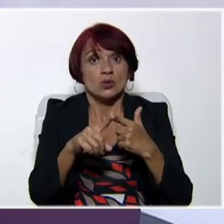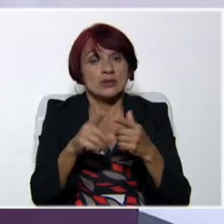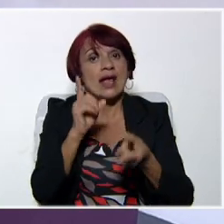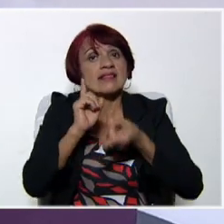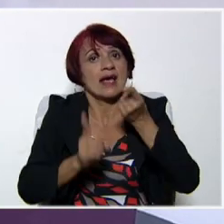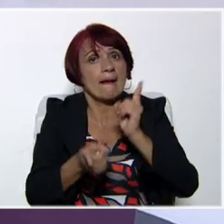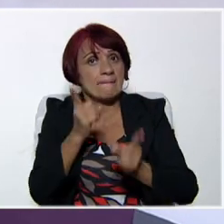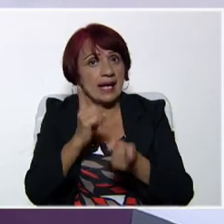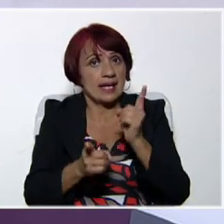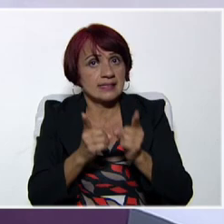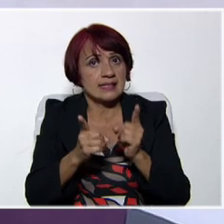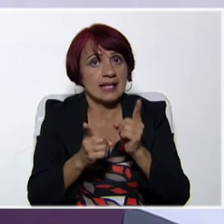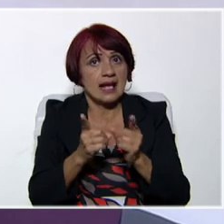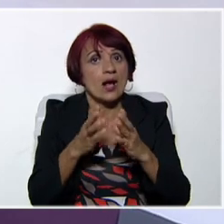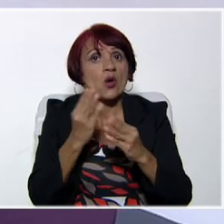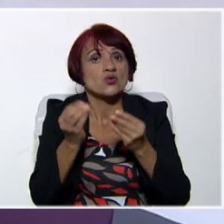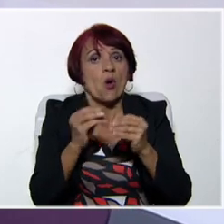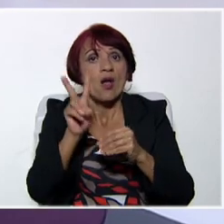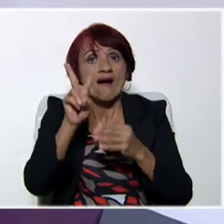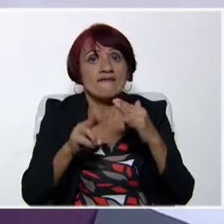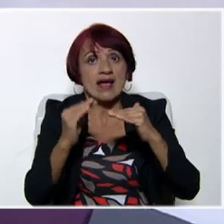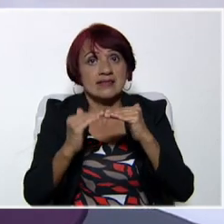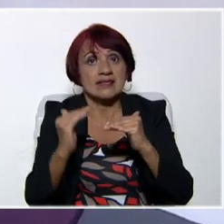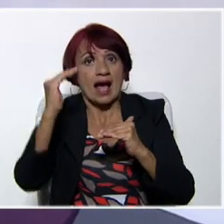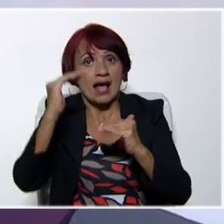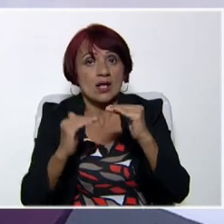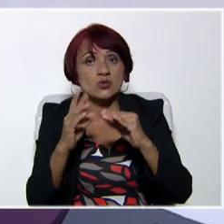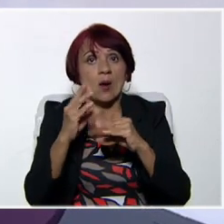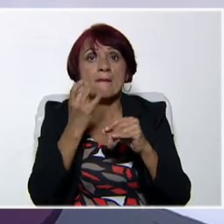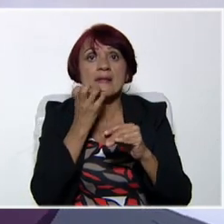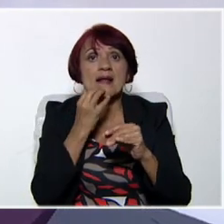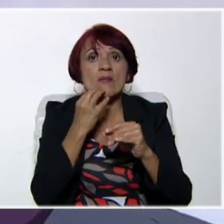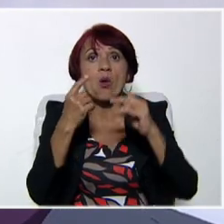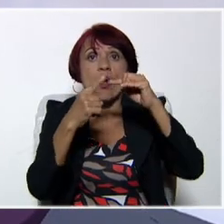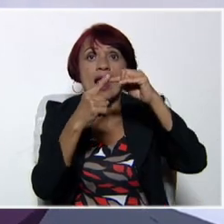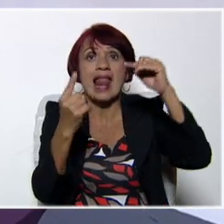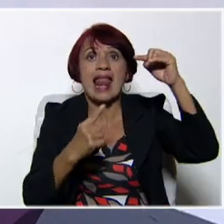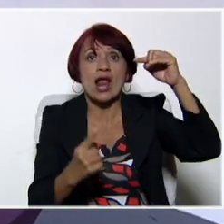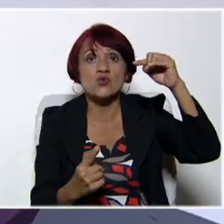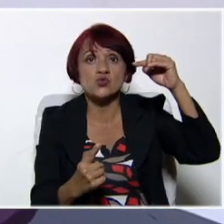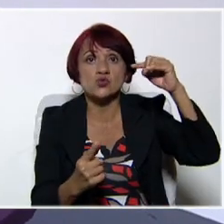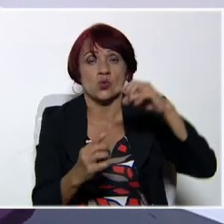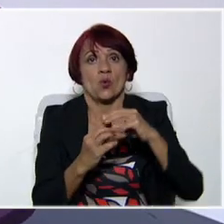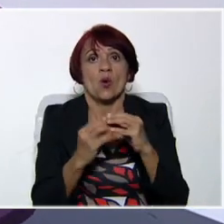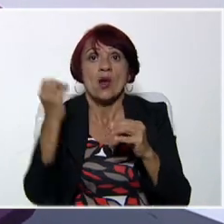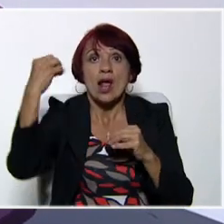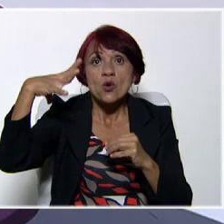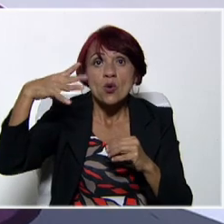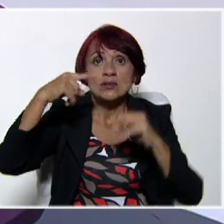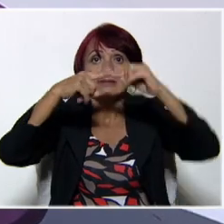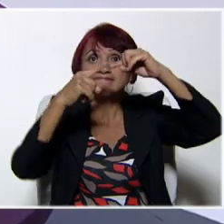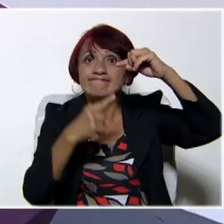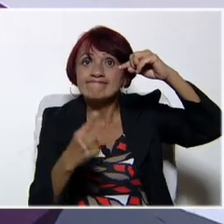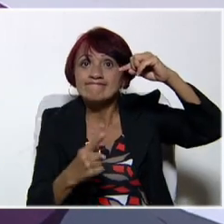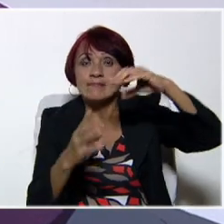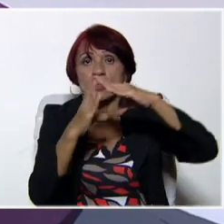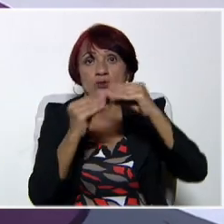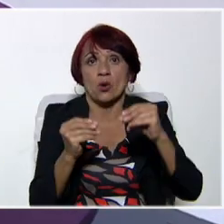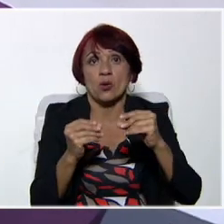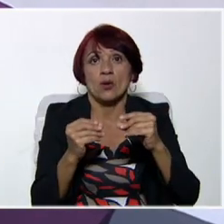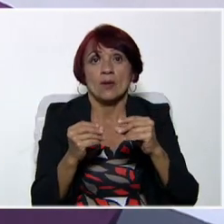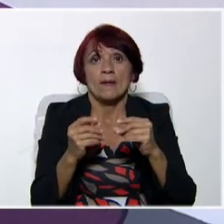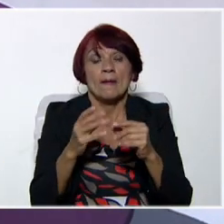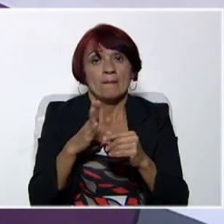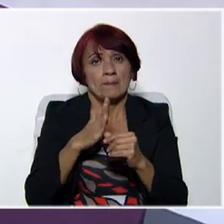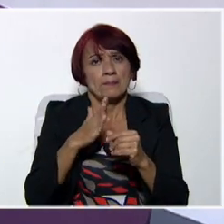dependemos, una desventaja es que dependemos totalmente de la electricidad. Por ejemplo, otra ventaja de los medios electrónicos es que podemos